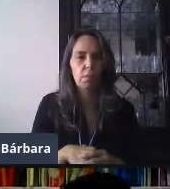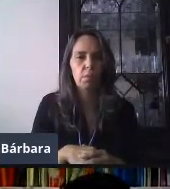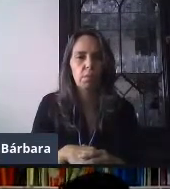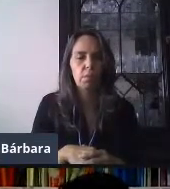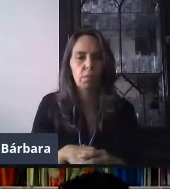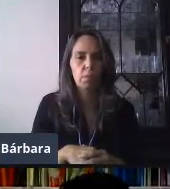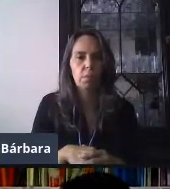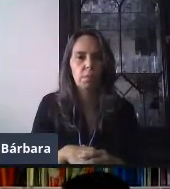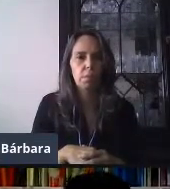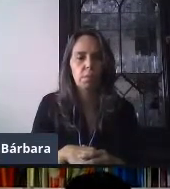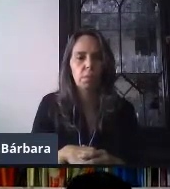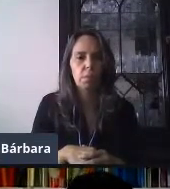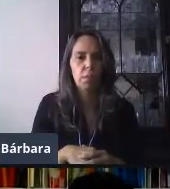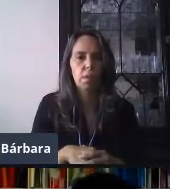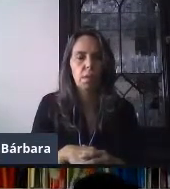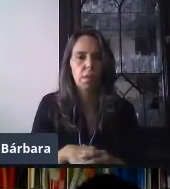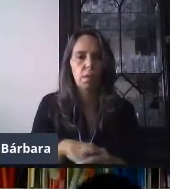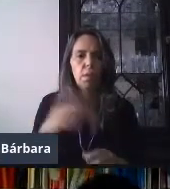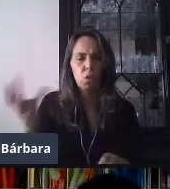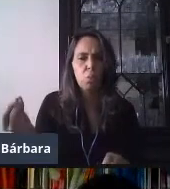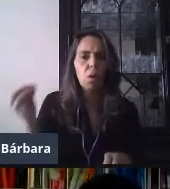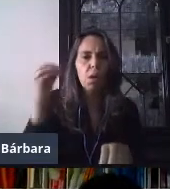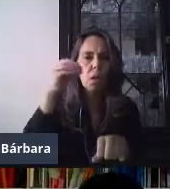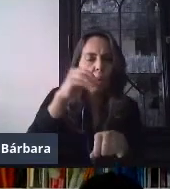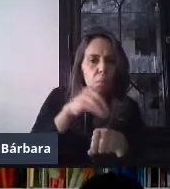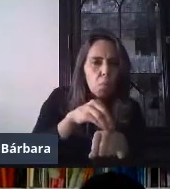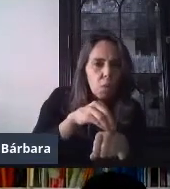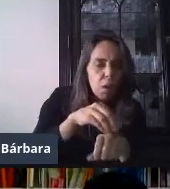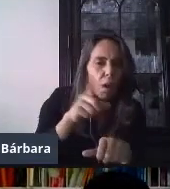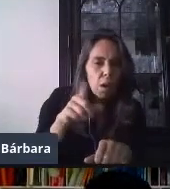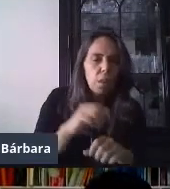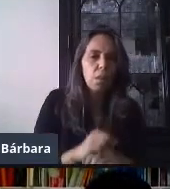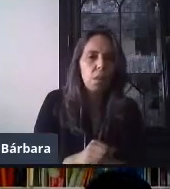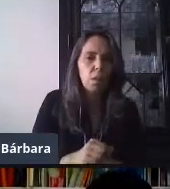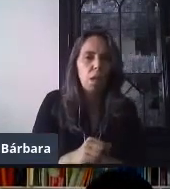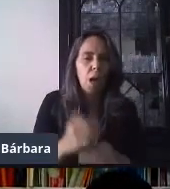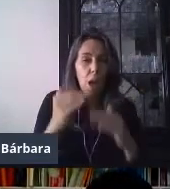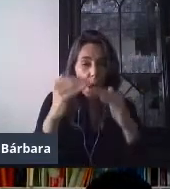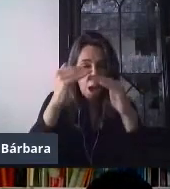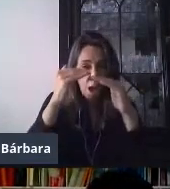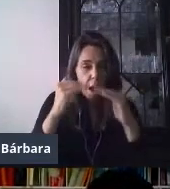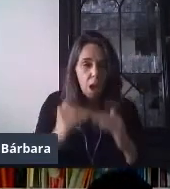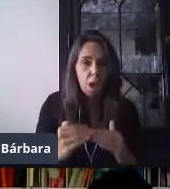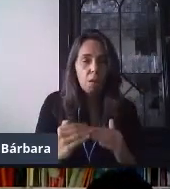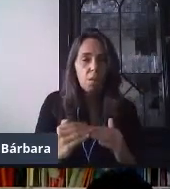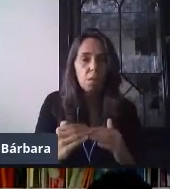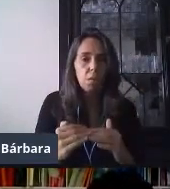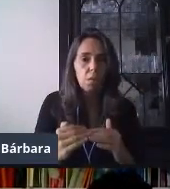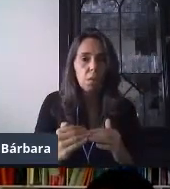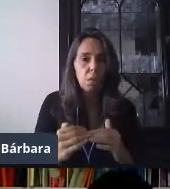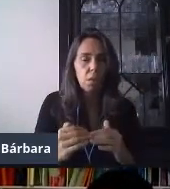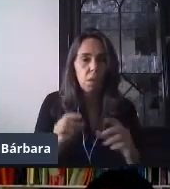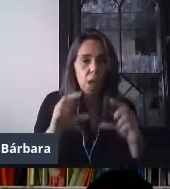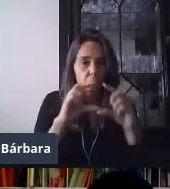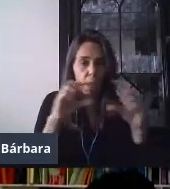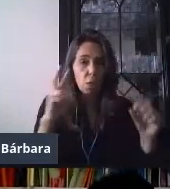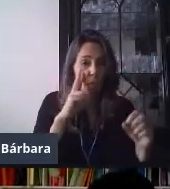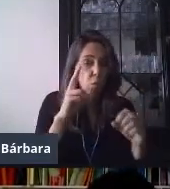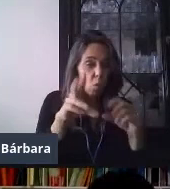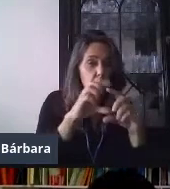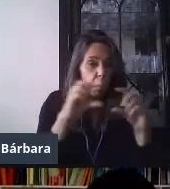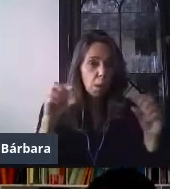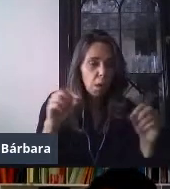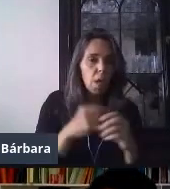botón de añadir. Tengo que dar clic en él y lo que va a pasar es que debajo del comentario me va a mostrar el vínculo. Entonces, cuando le doy clic ahí,